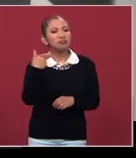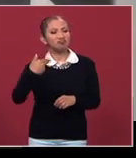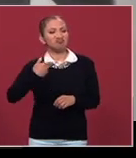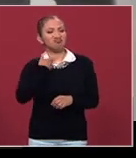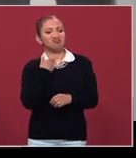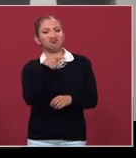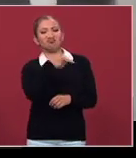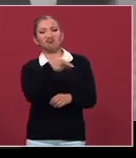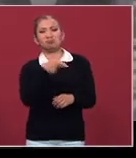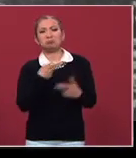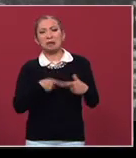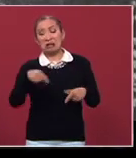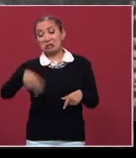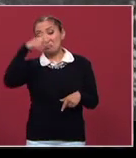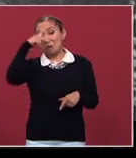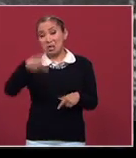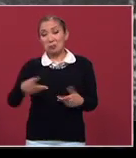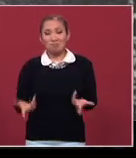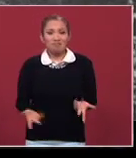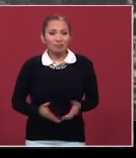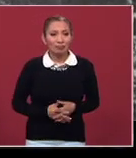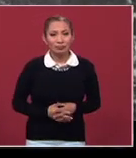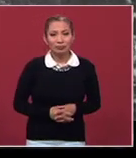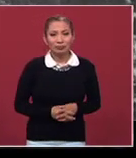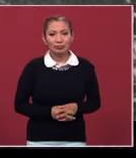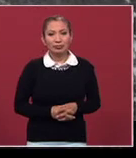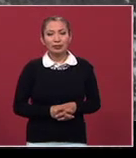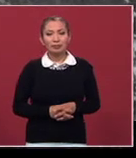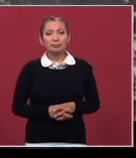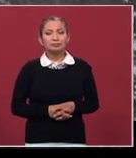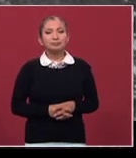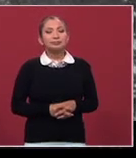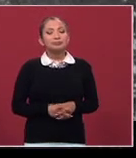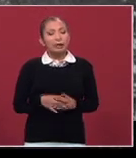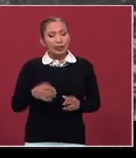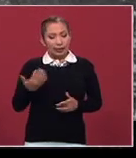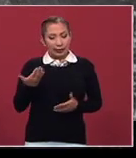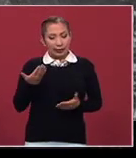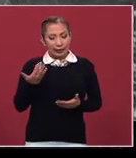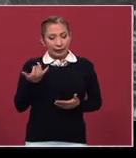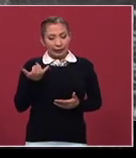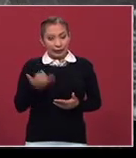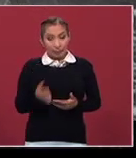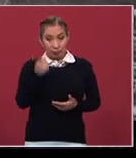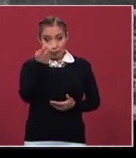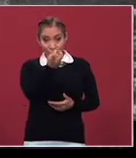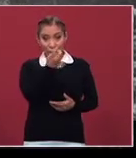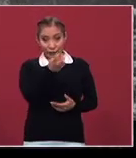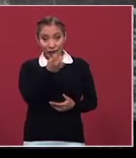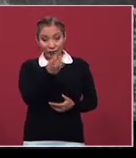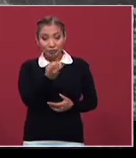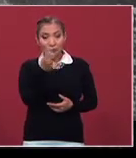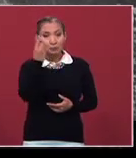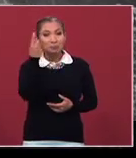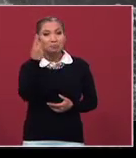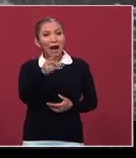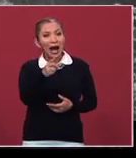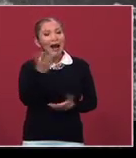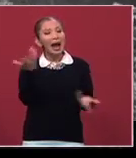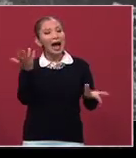asesinato más en este país. Y precisamente para